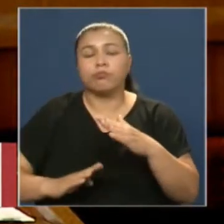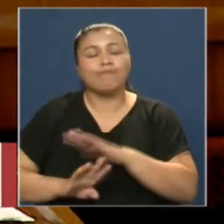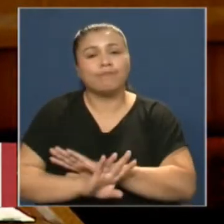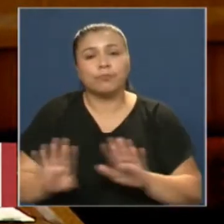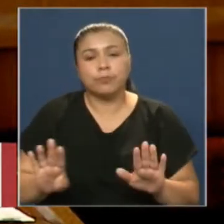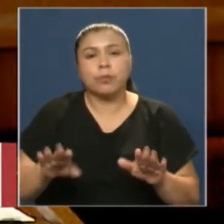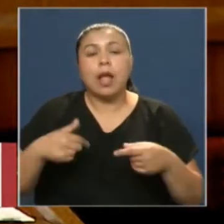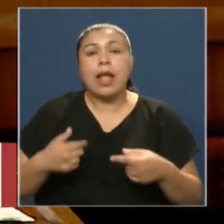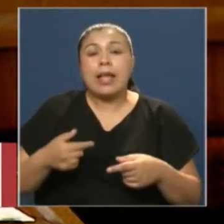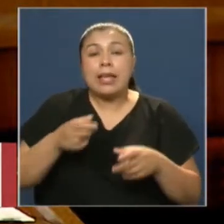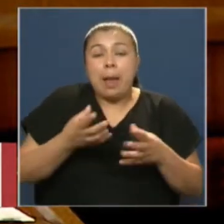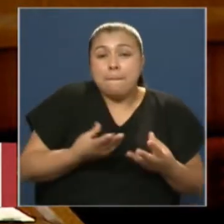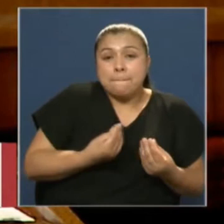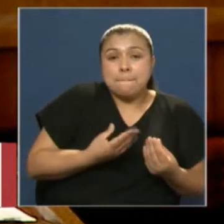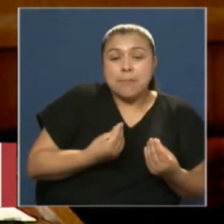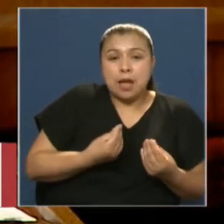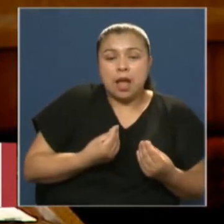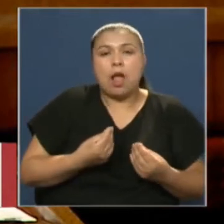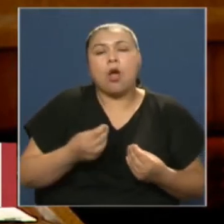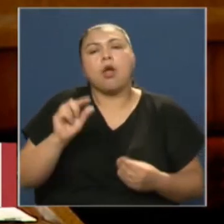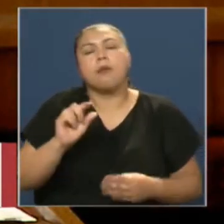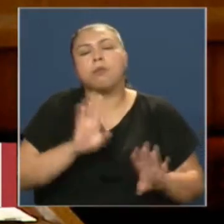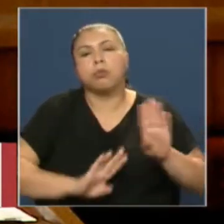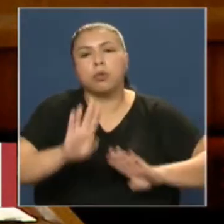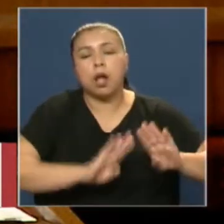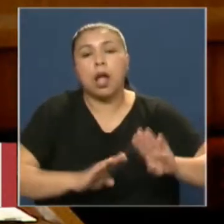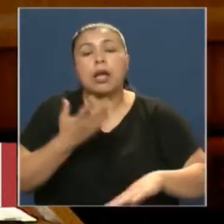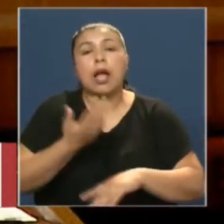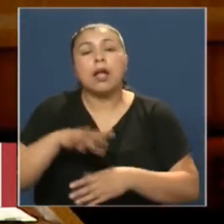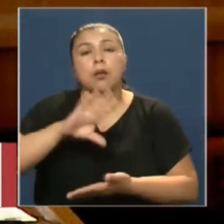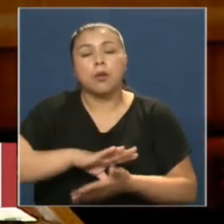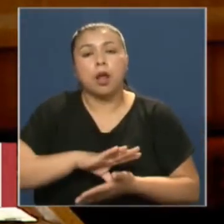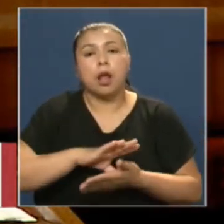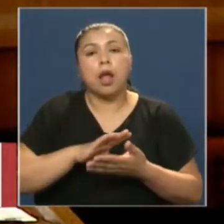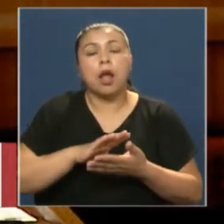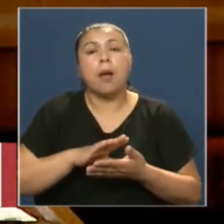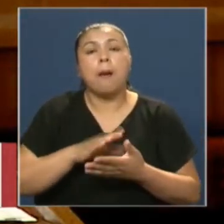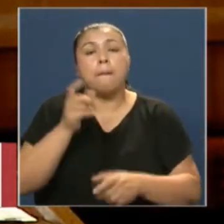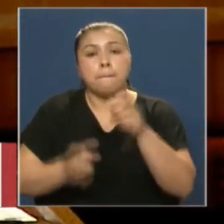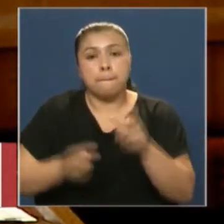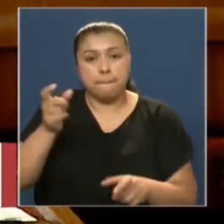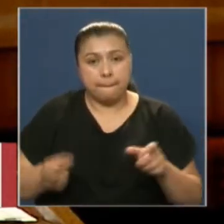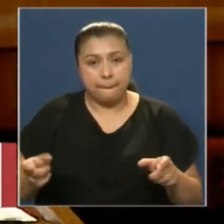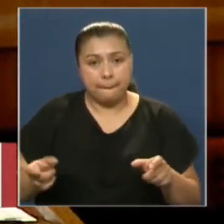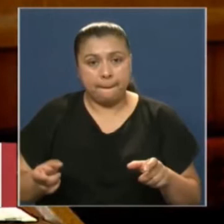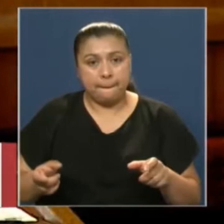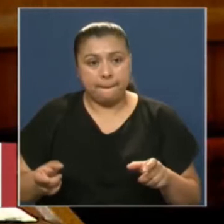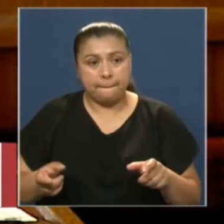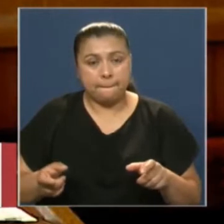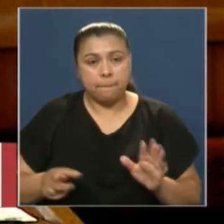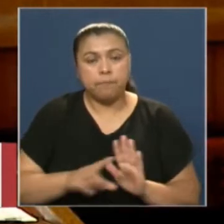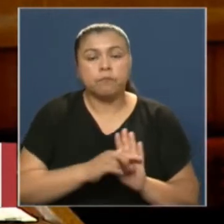generalizada de temor y desamparo que existe hoy en nuestro país por parte de la población. A la lectura del